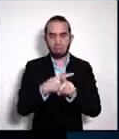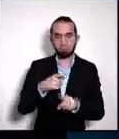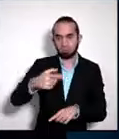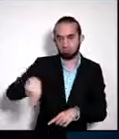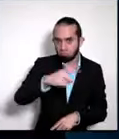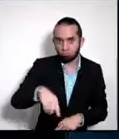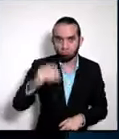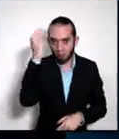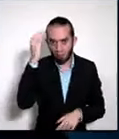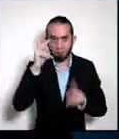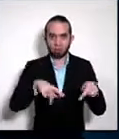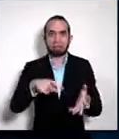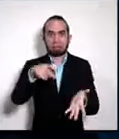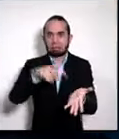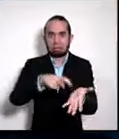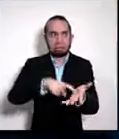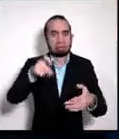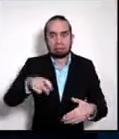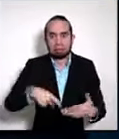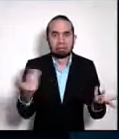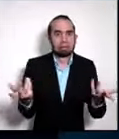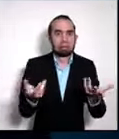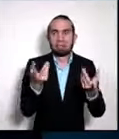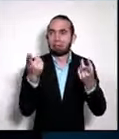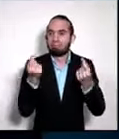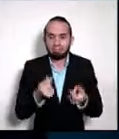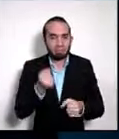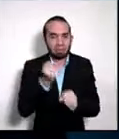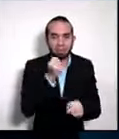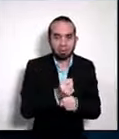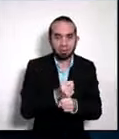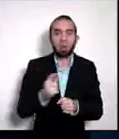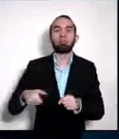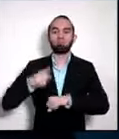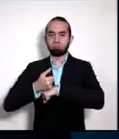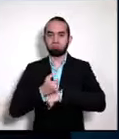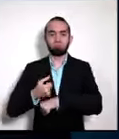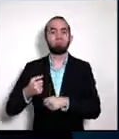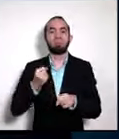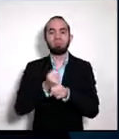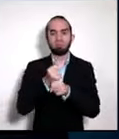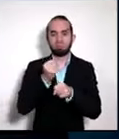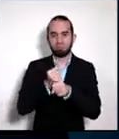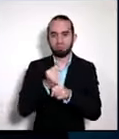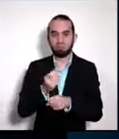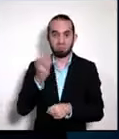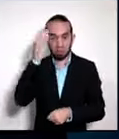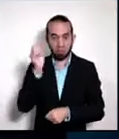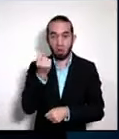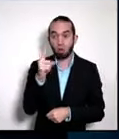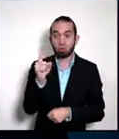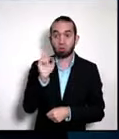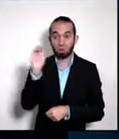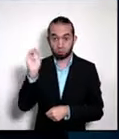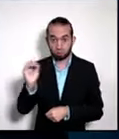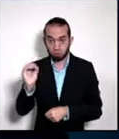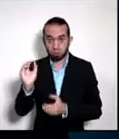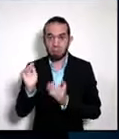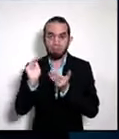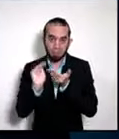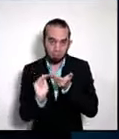población demanda. Tenemos un 11%, hemos podido reducir en dos puntos porcentuales